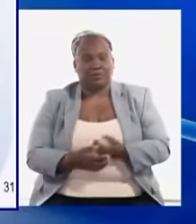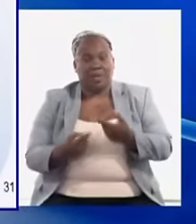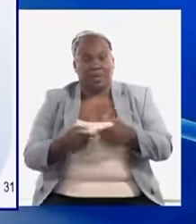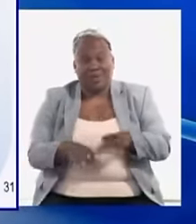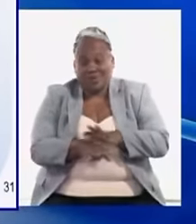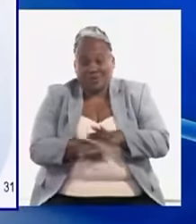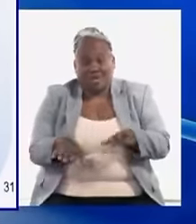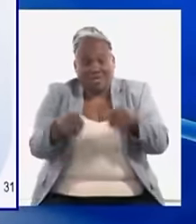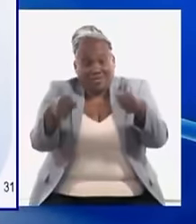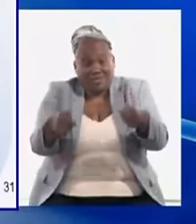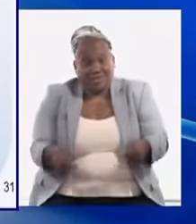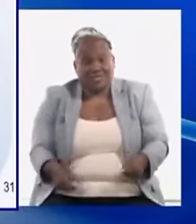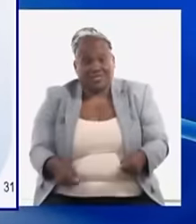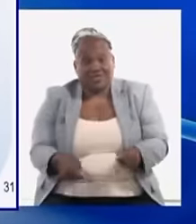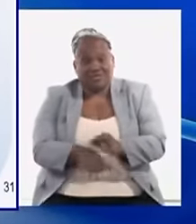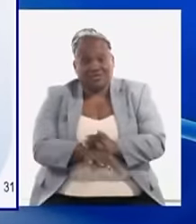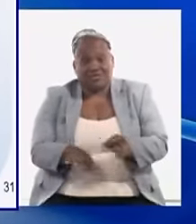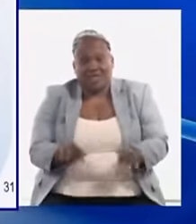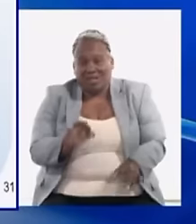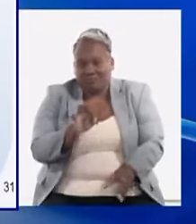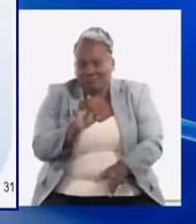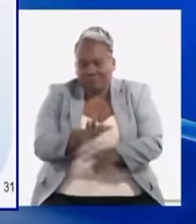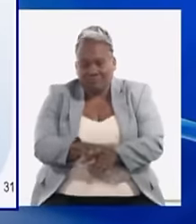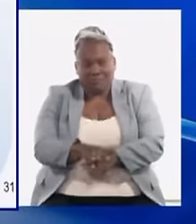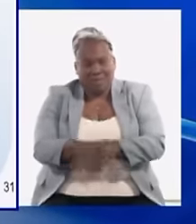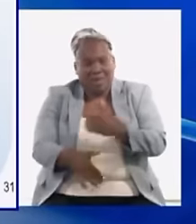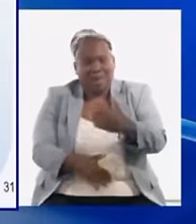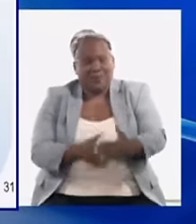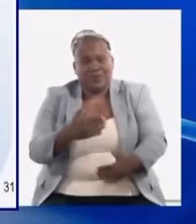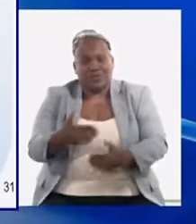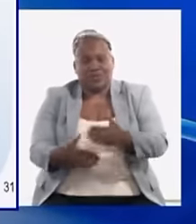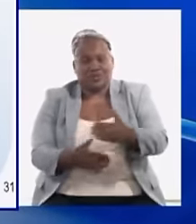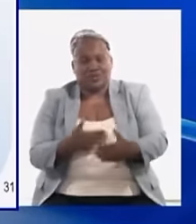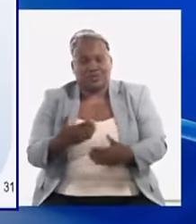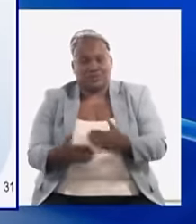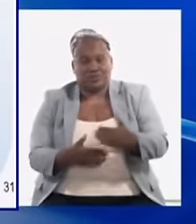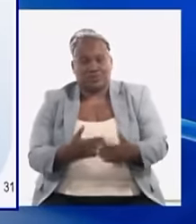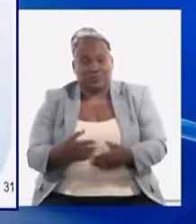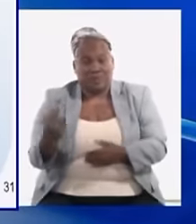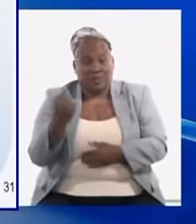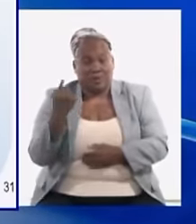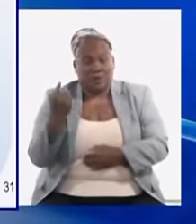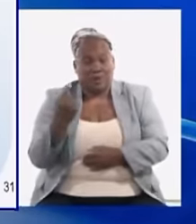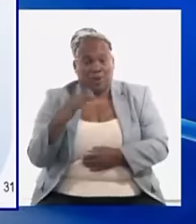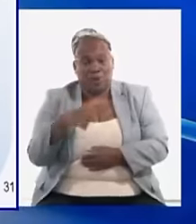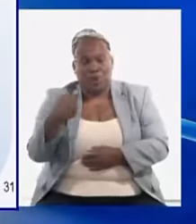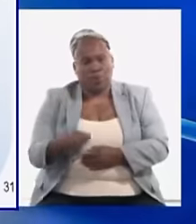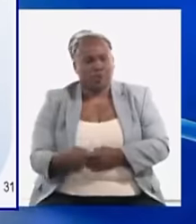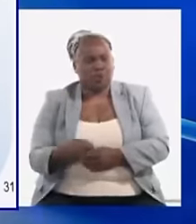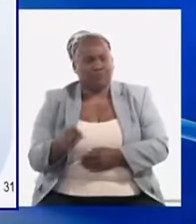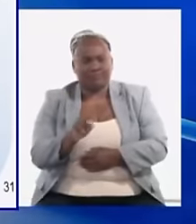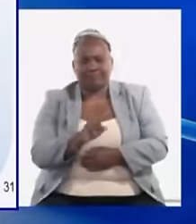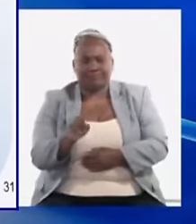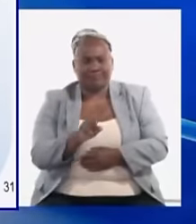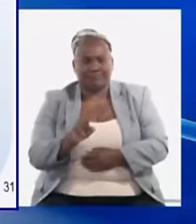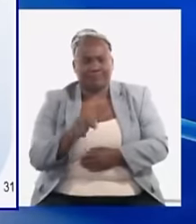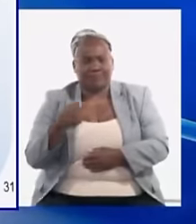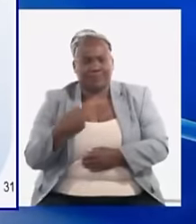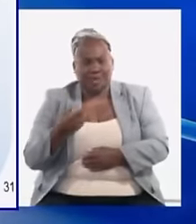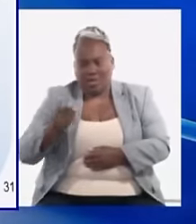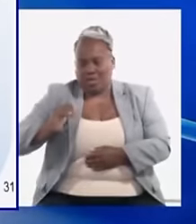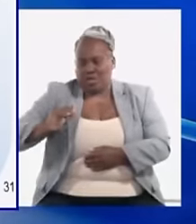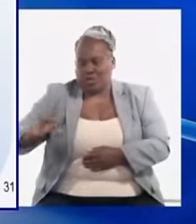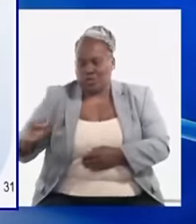determinación que hay que arrancar en ese proceso en primer lugar porque no es justo que reciban lo mismo